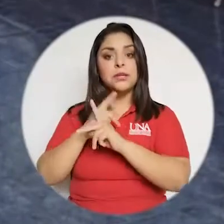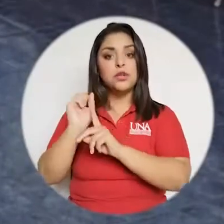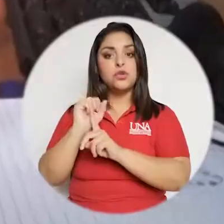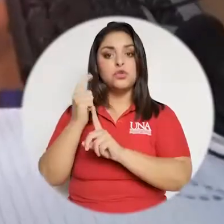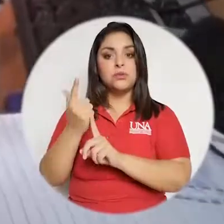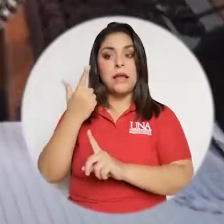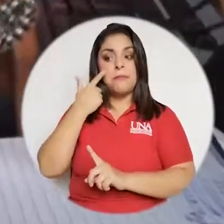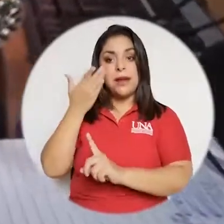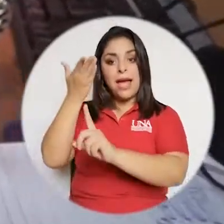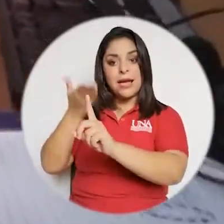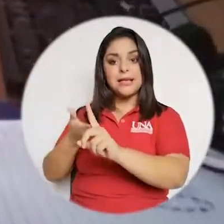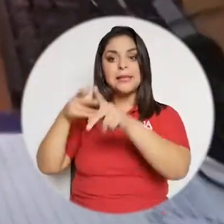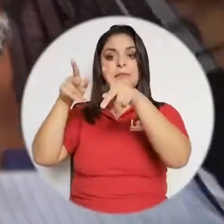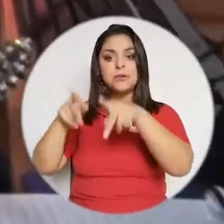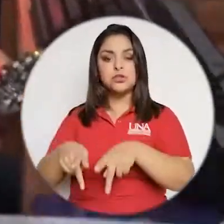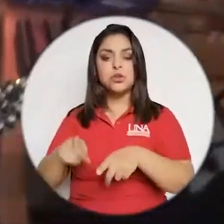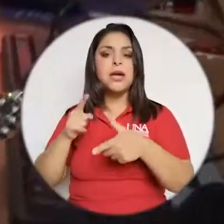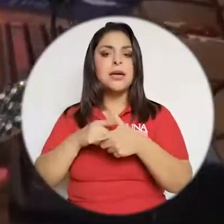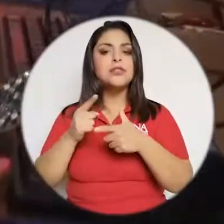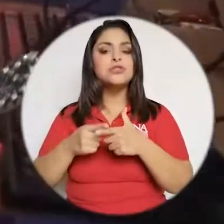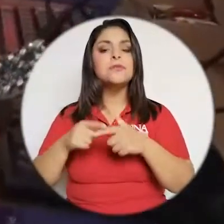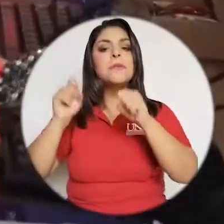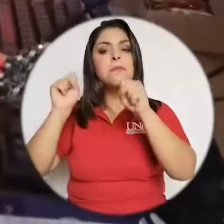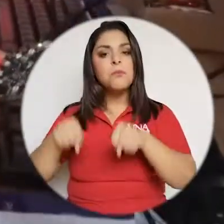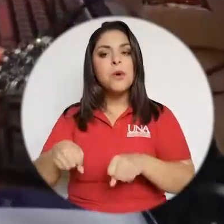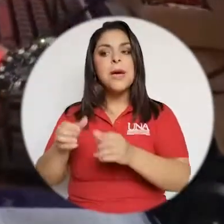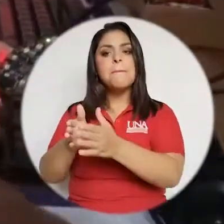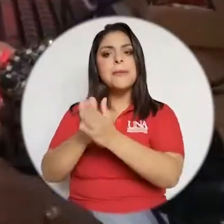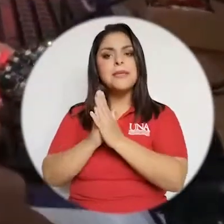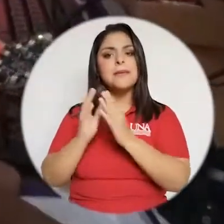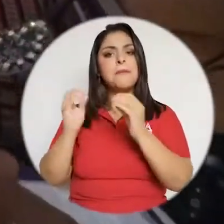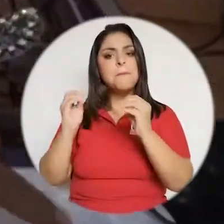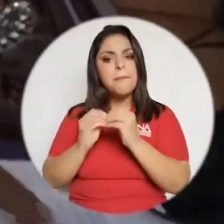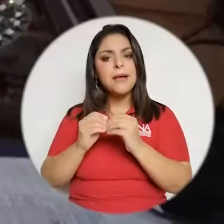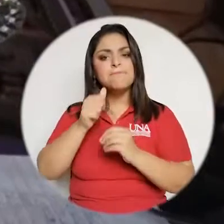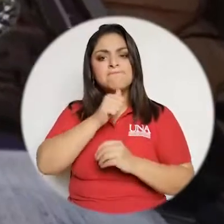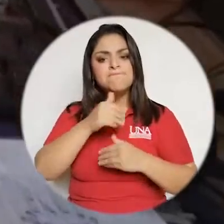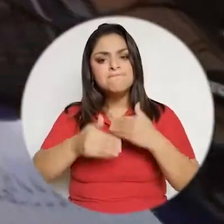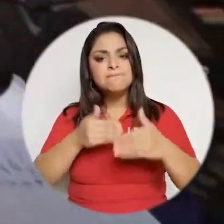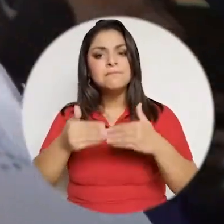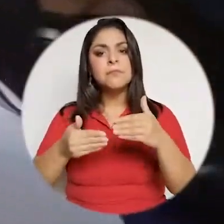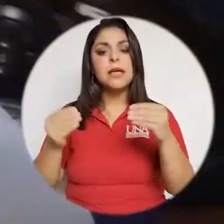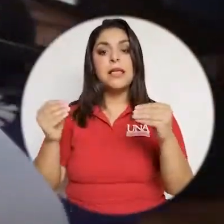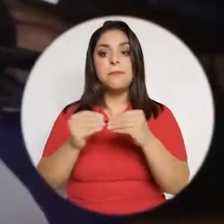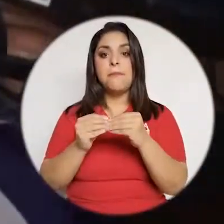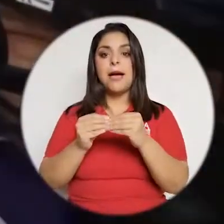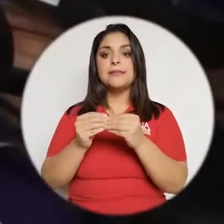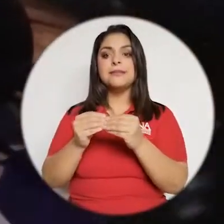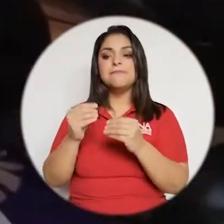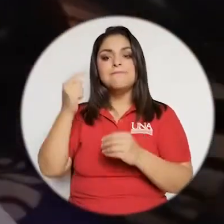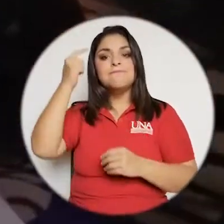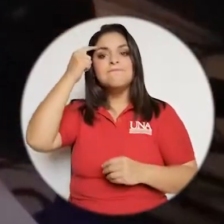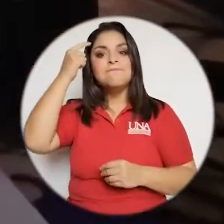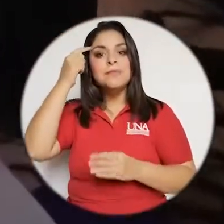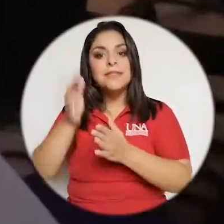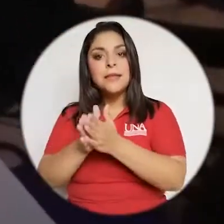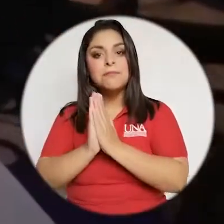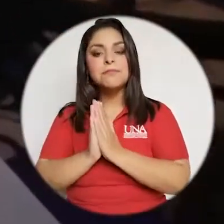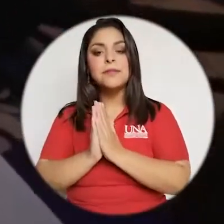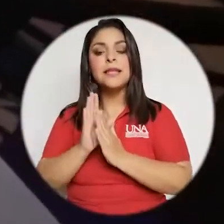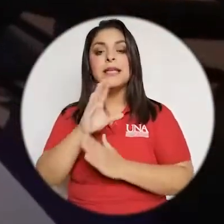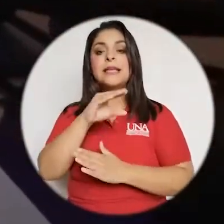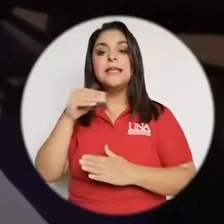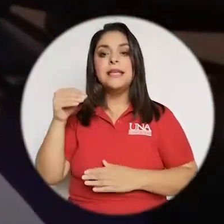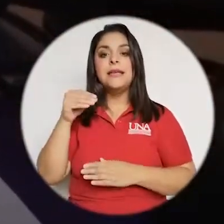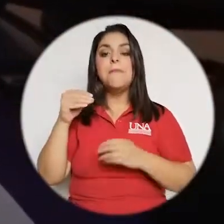conjunto de condiciones de protección social para que esa persona, entonces ahí sí, podamos pedirle un mayor rendimiento y, por lo tanto,